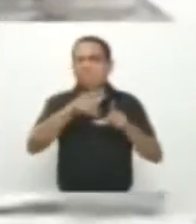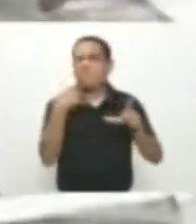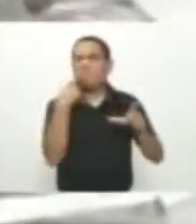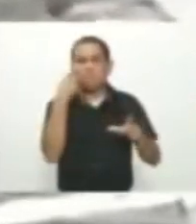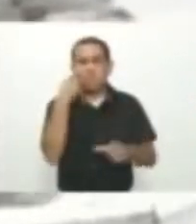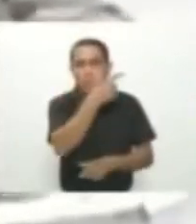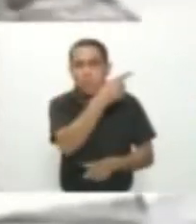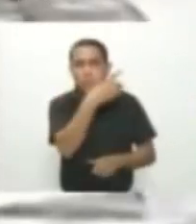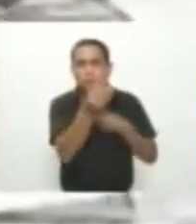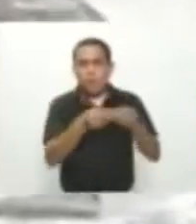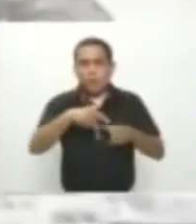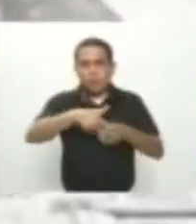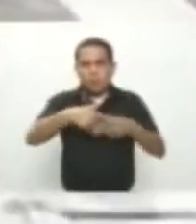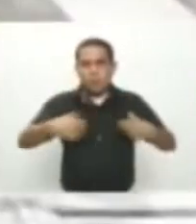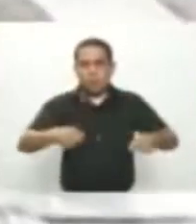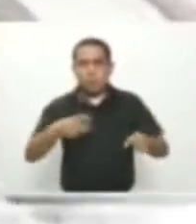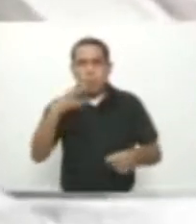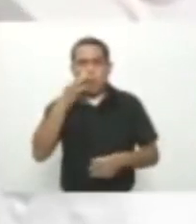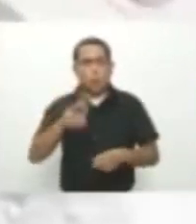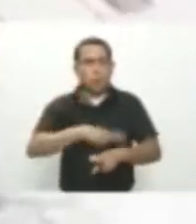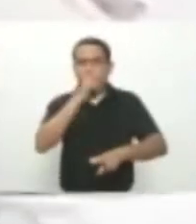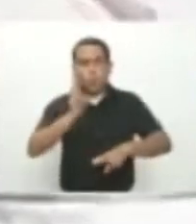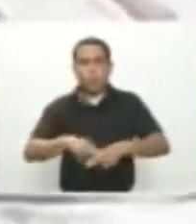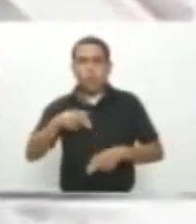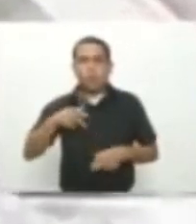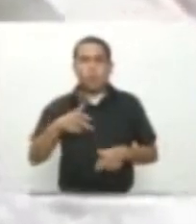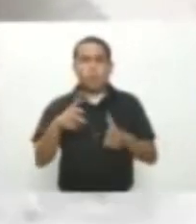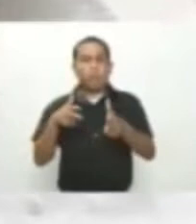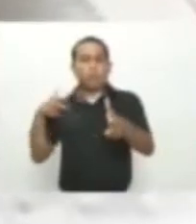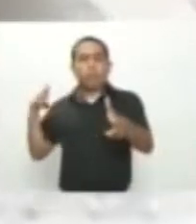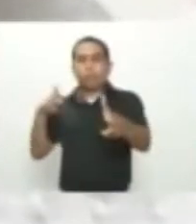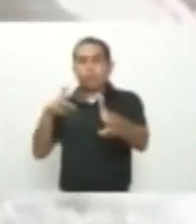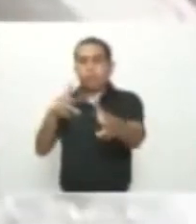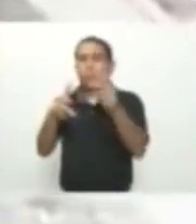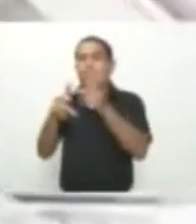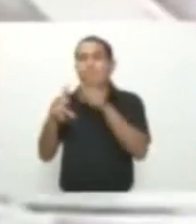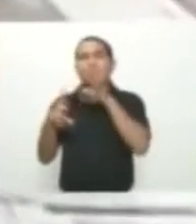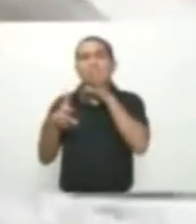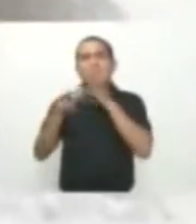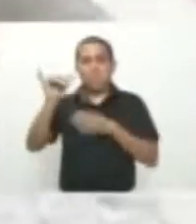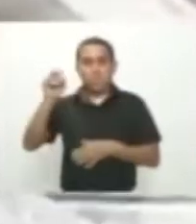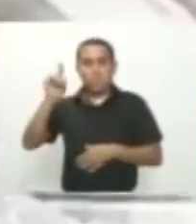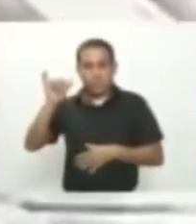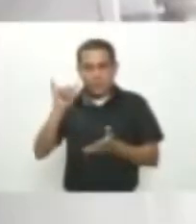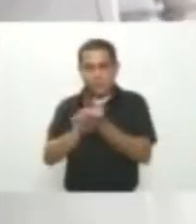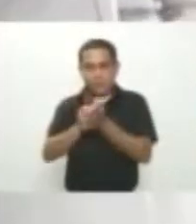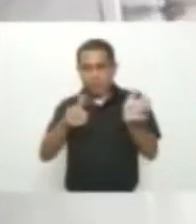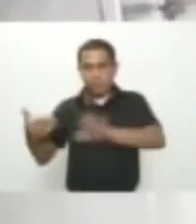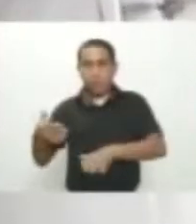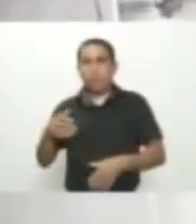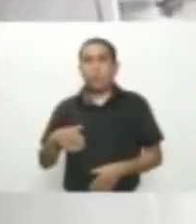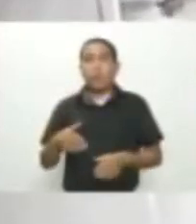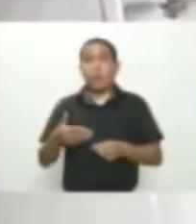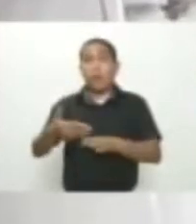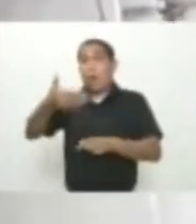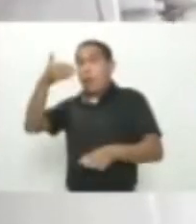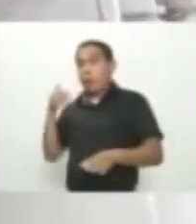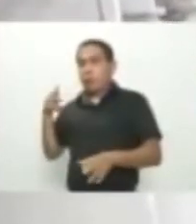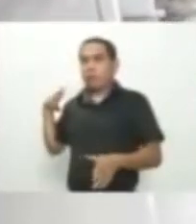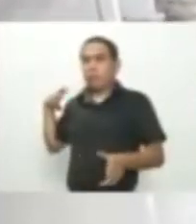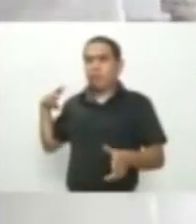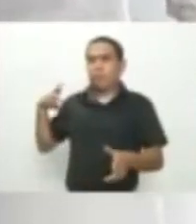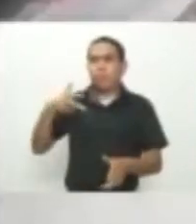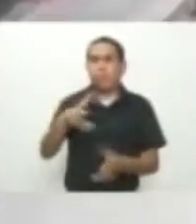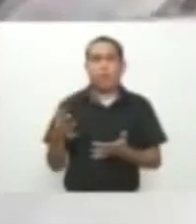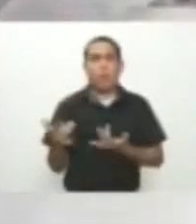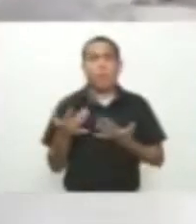patrullero rumbo a cumplir su turno Atrás va Jordi en su motocicleta Las cámaras captan a los sicarios quienes ya lo estaban